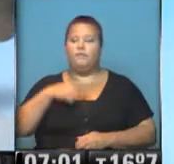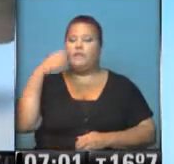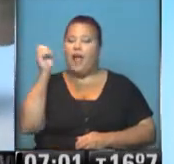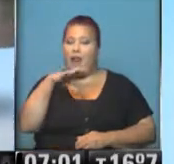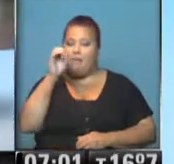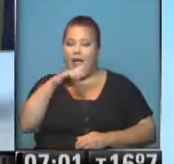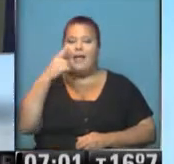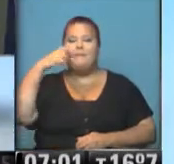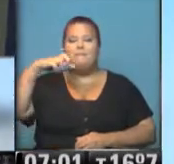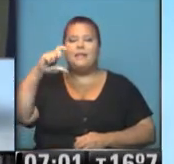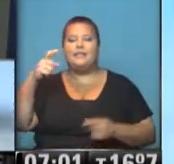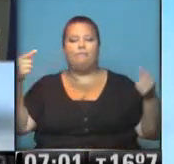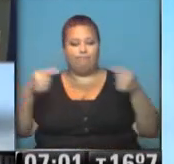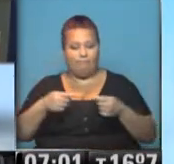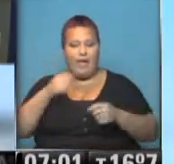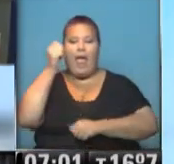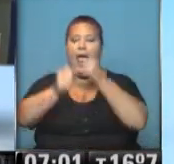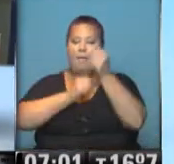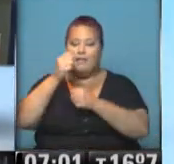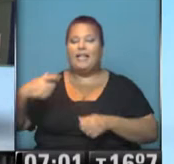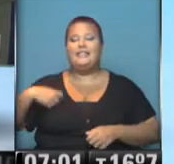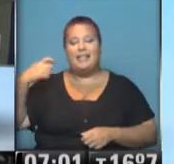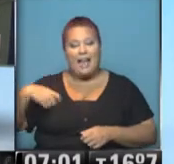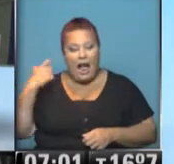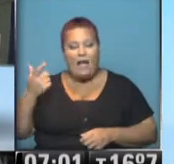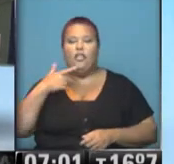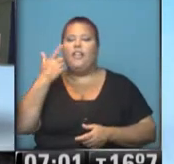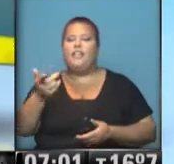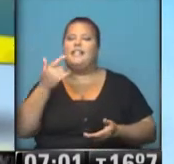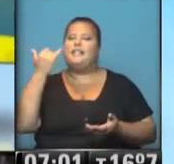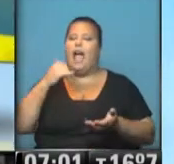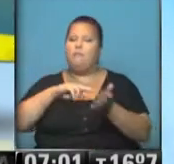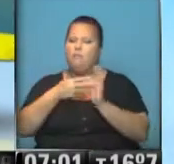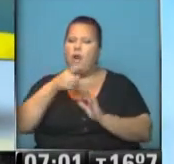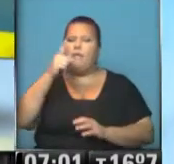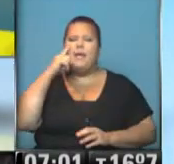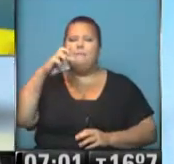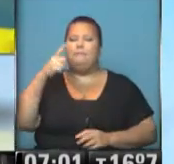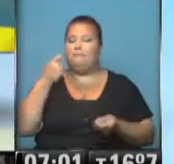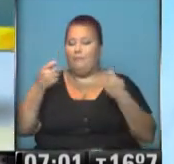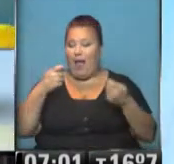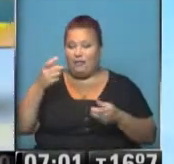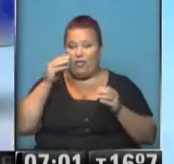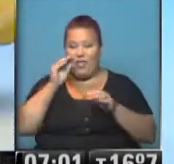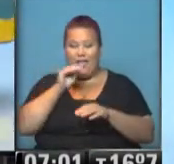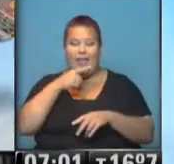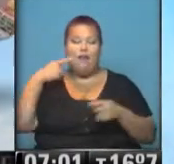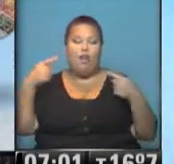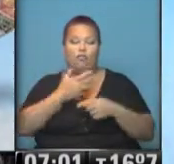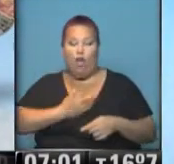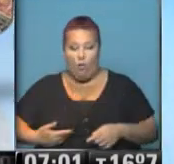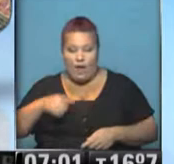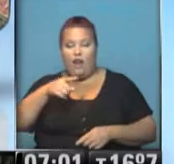Críticas al IPC opositor. Empresarios y sindicalistas cuestionaron el índice de precios al consumidor que difunden diputados de la oposición.